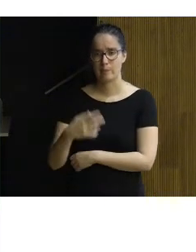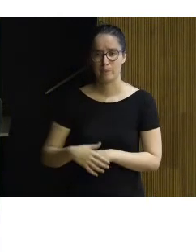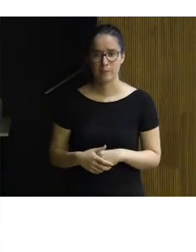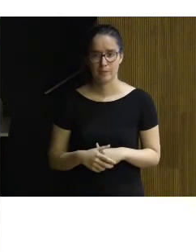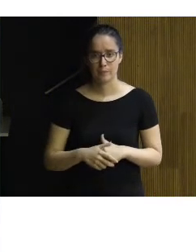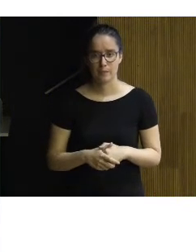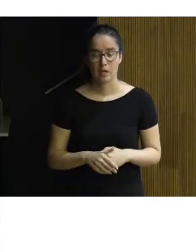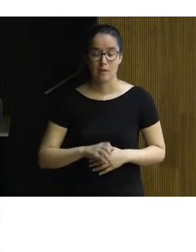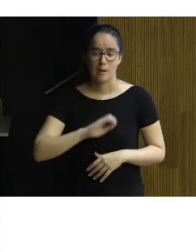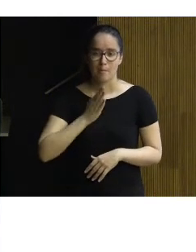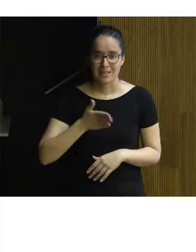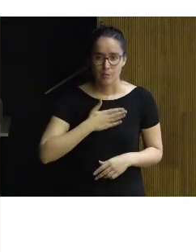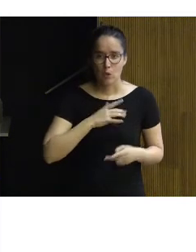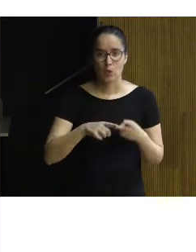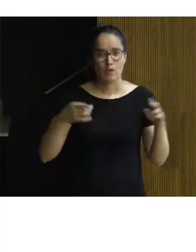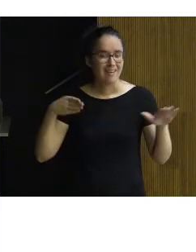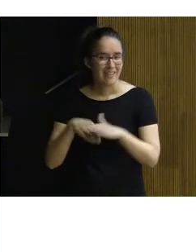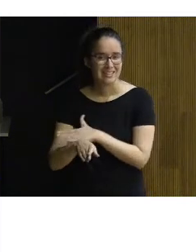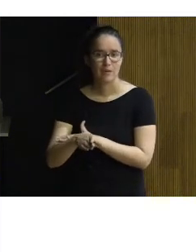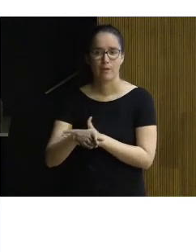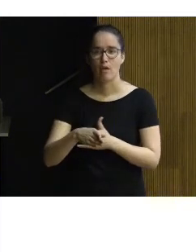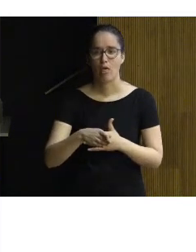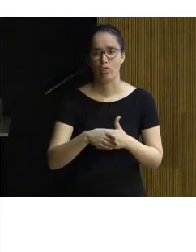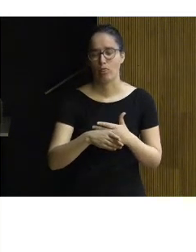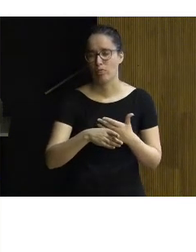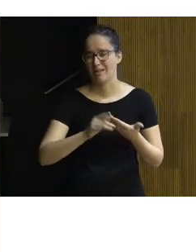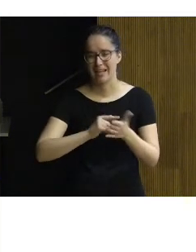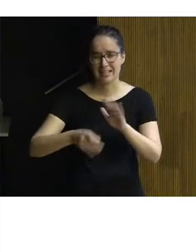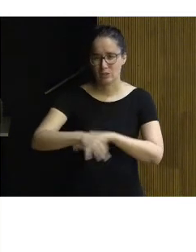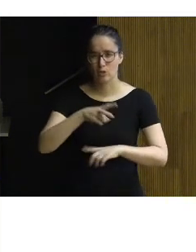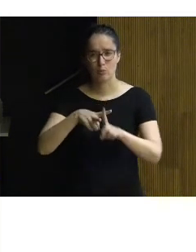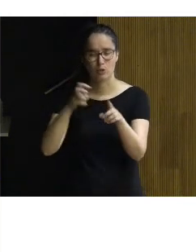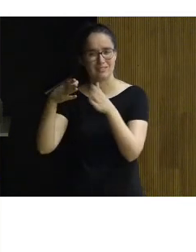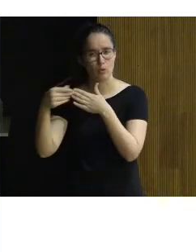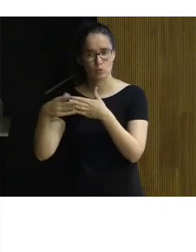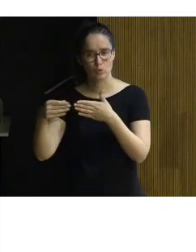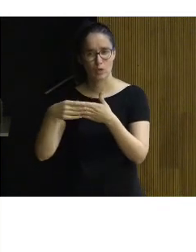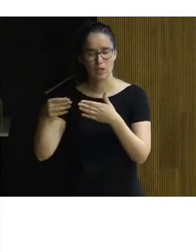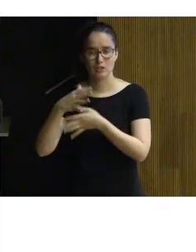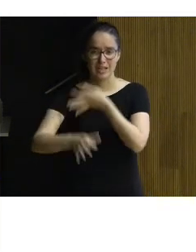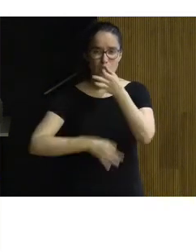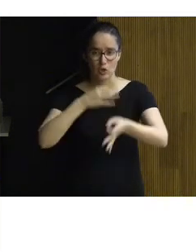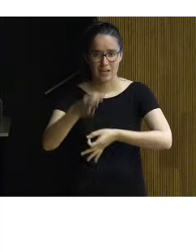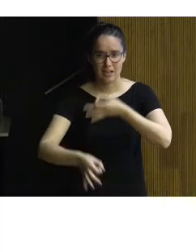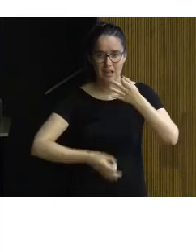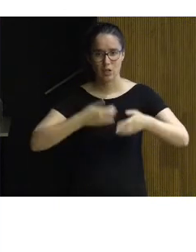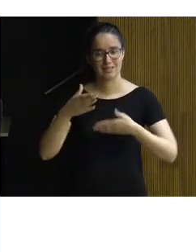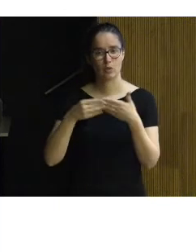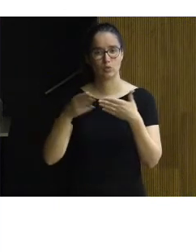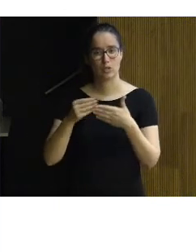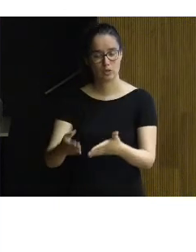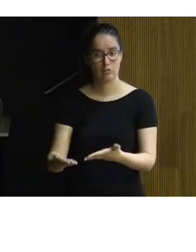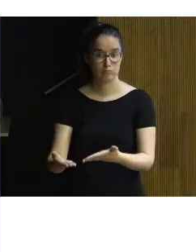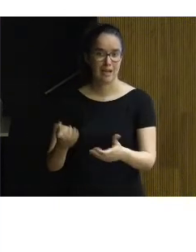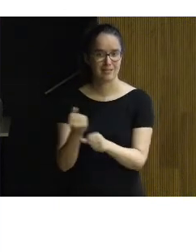tanto de patrimonio como de accesibilidad, como del punto de vista de los usuarios, de las organizaciones de usuarios que han